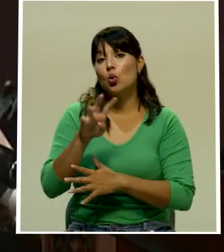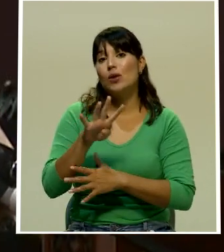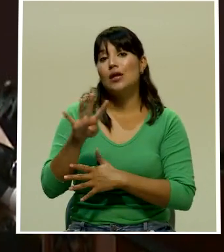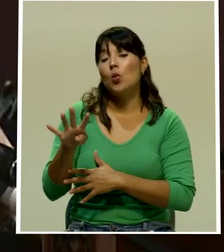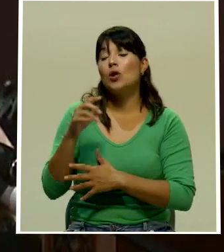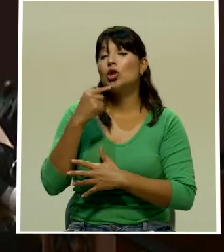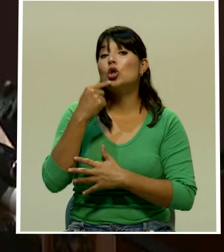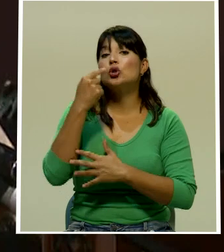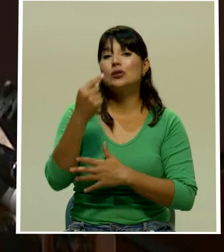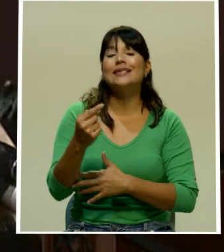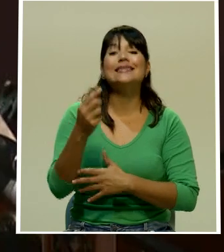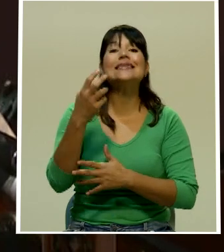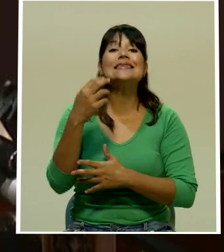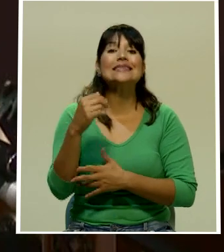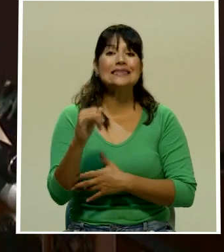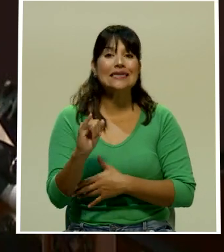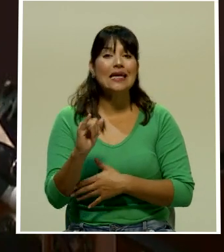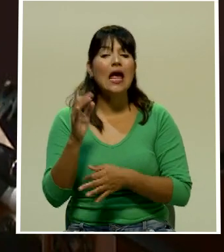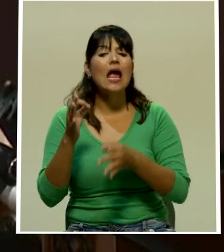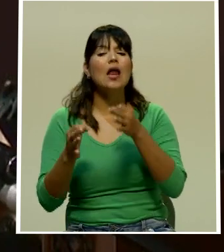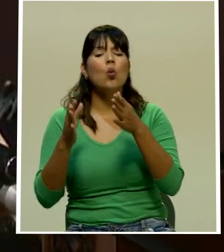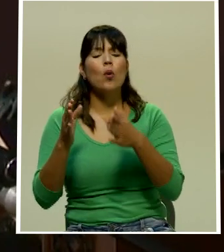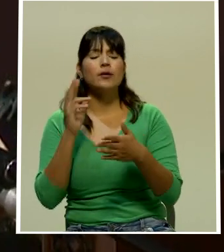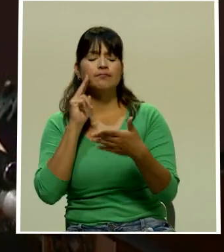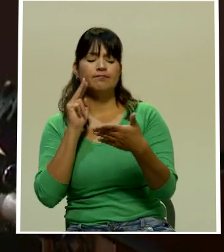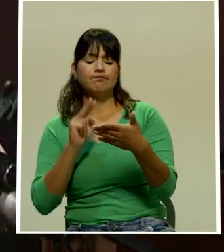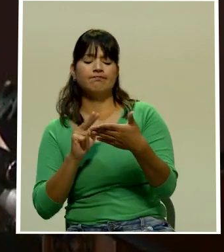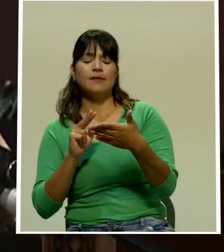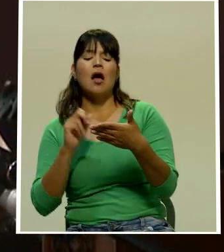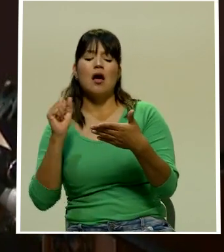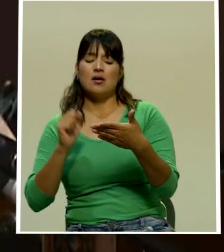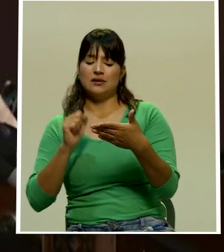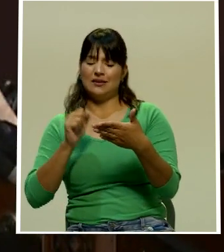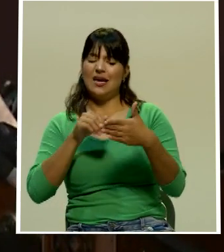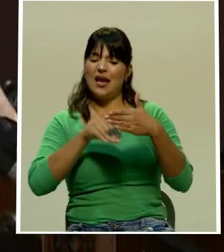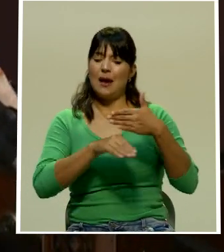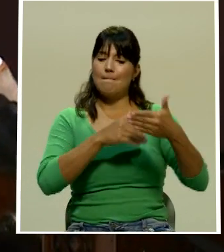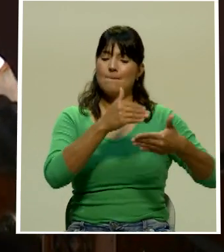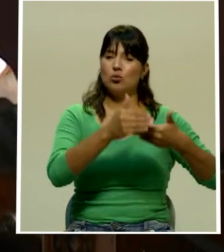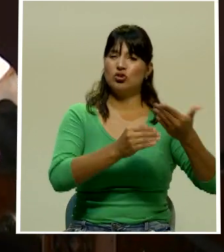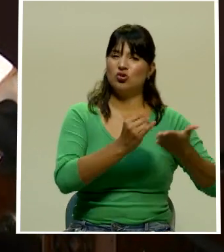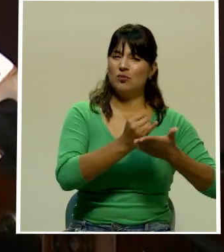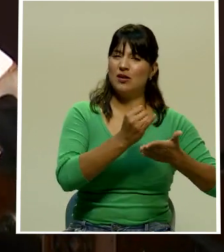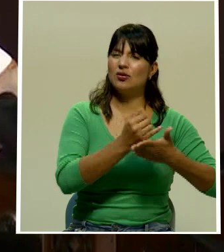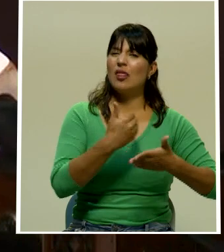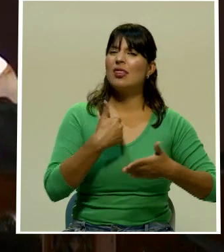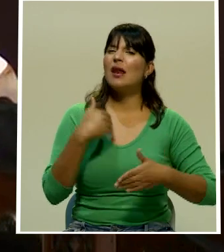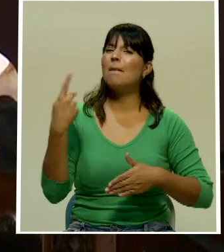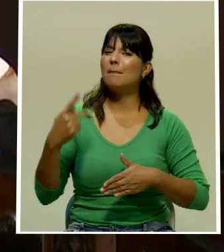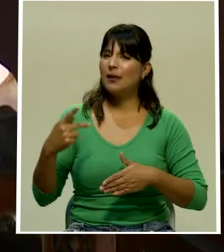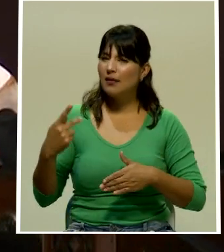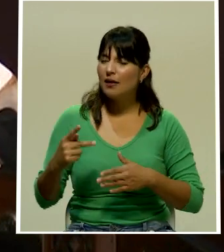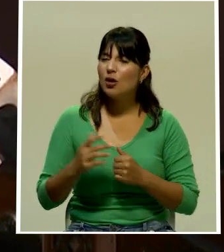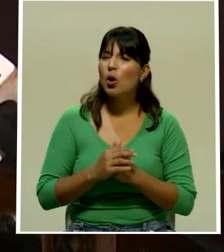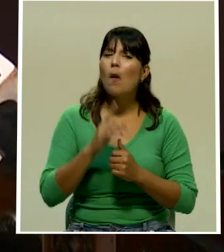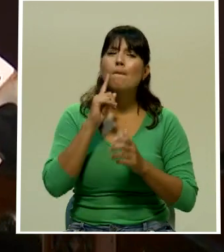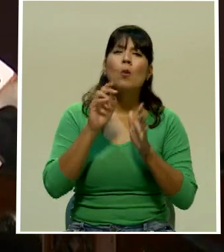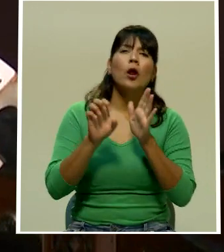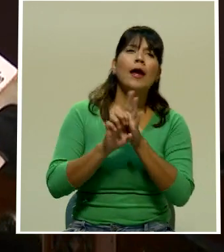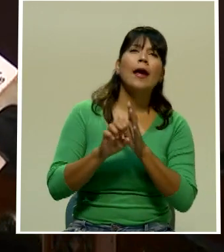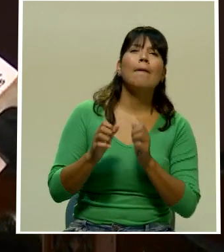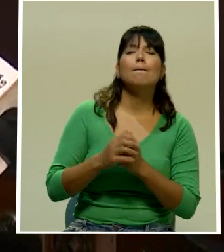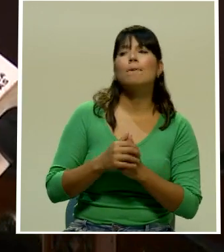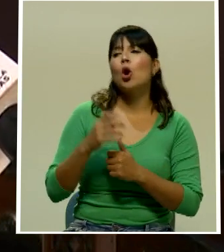el juez, valorando que existen estos peligros procesales, como podría ser obstaculización, como podría ser el